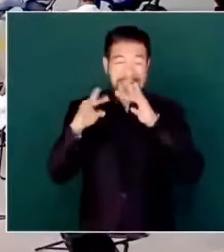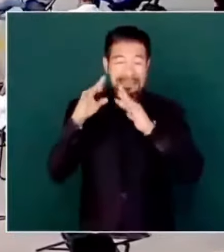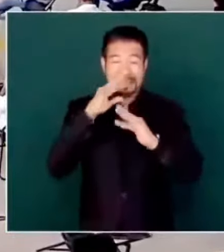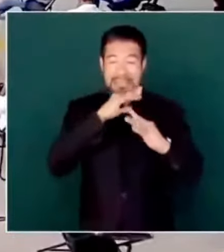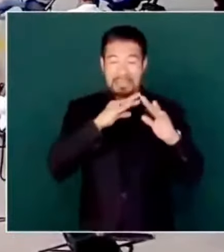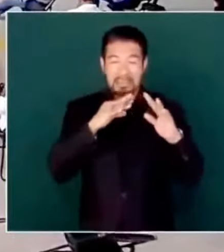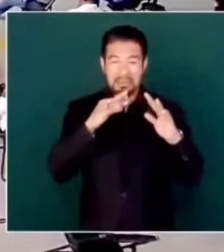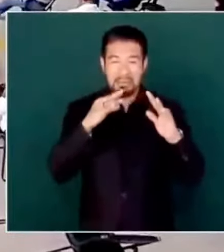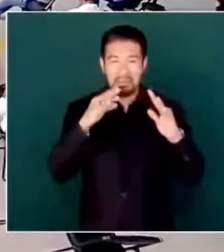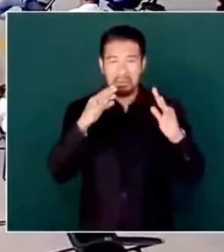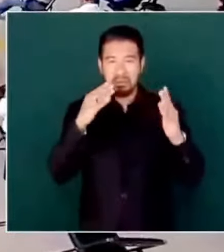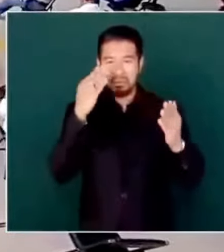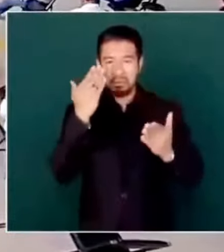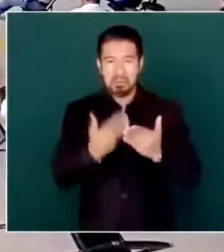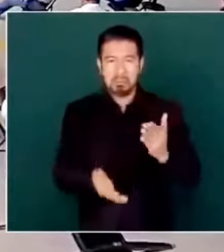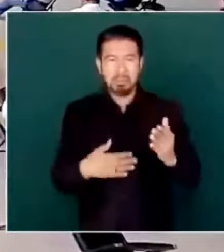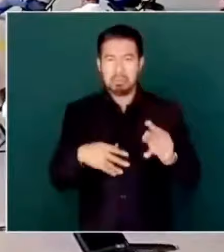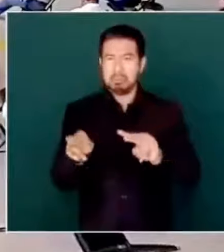Ahora yo no veo eso.